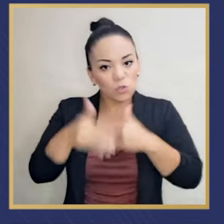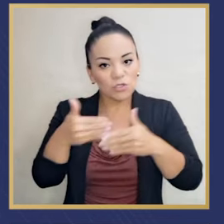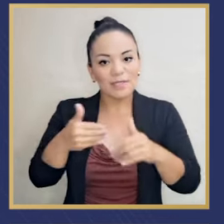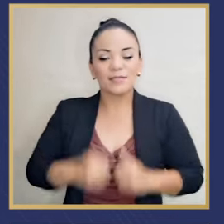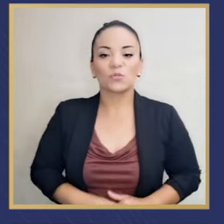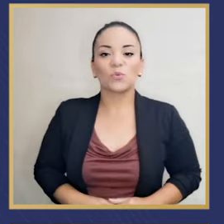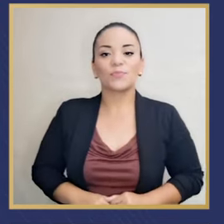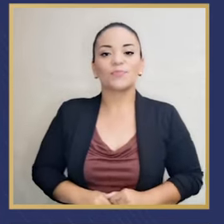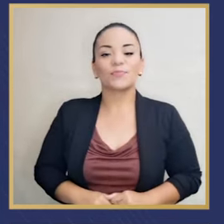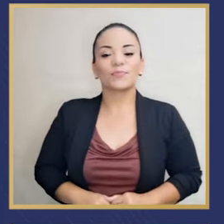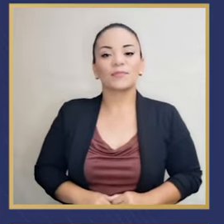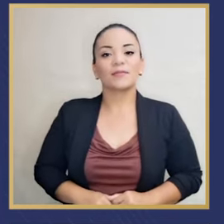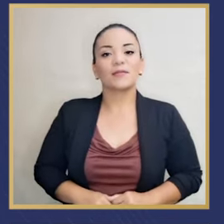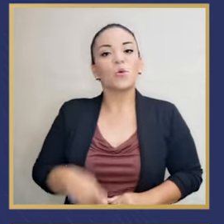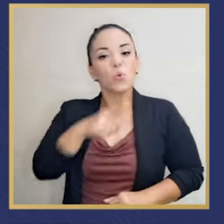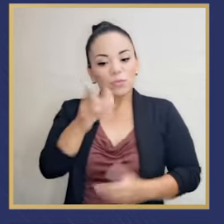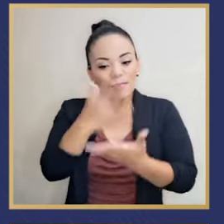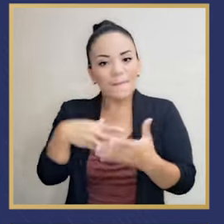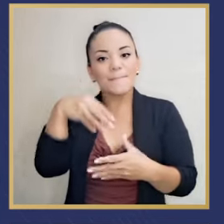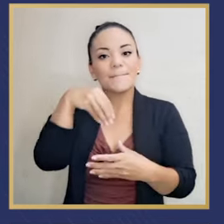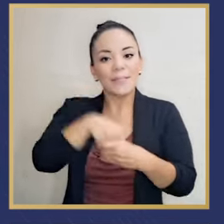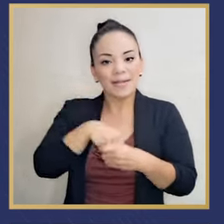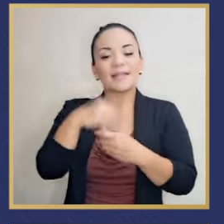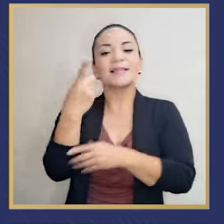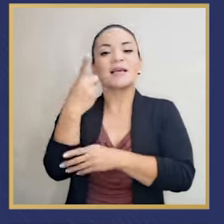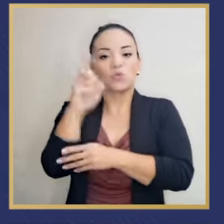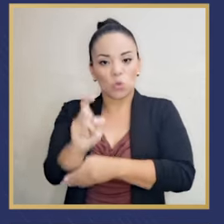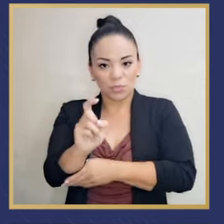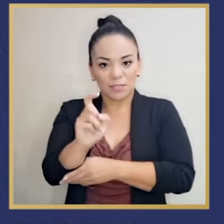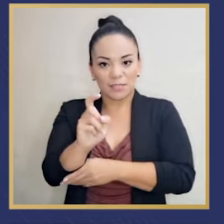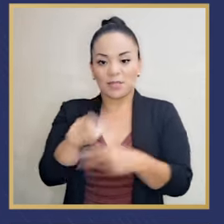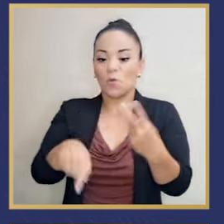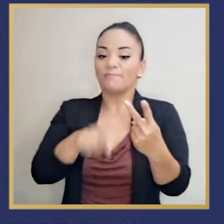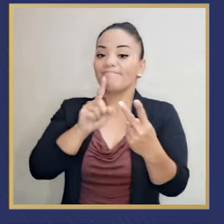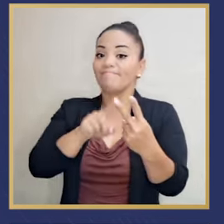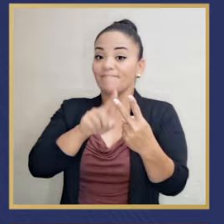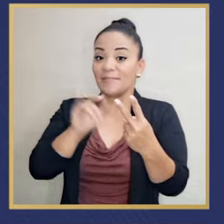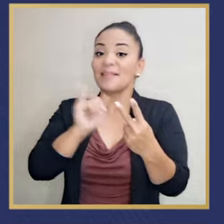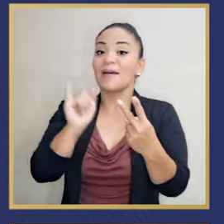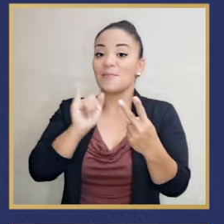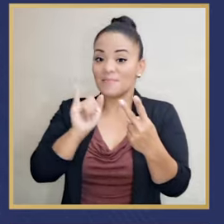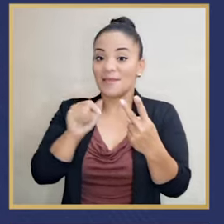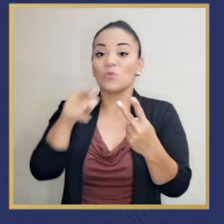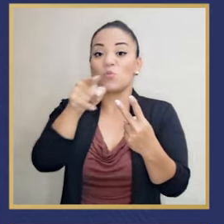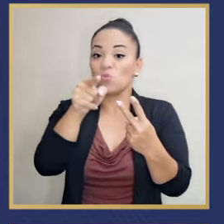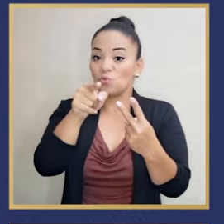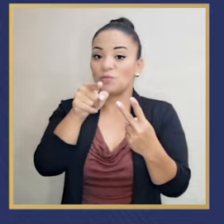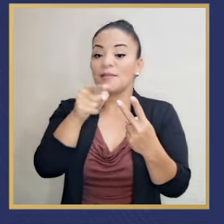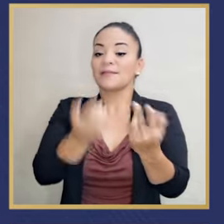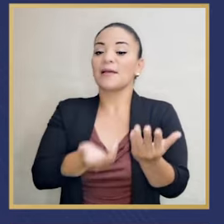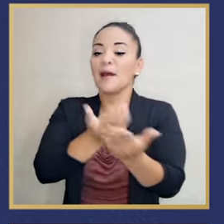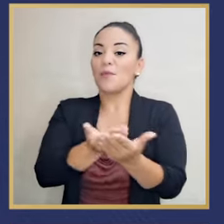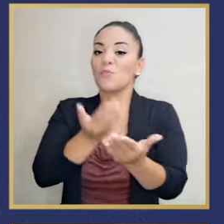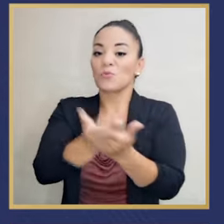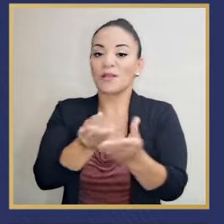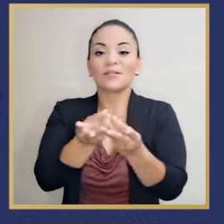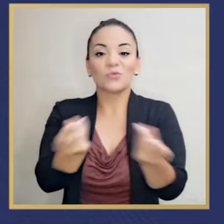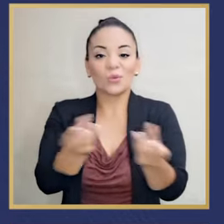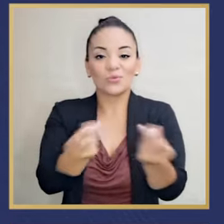este proceso, por ser parte del diagnóstico y sobre todo por aportar